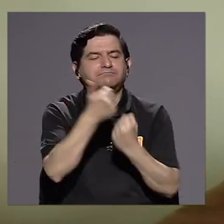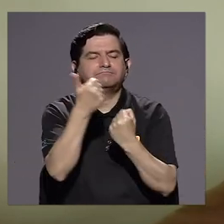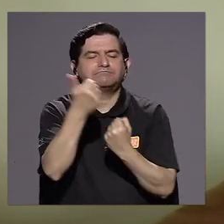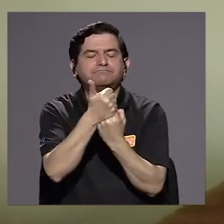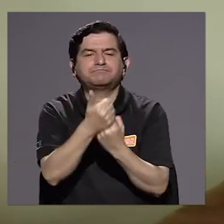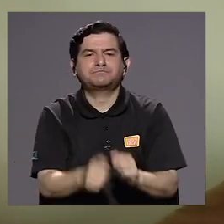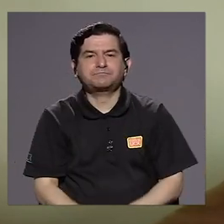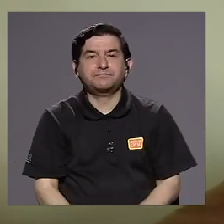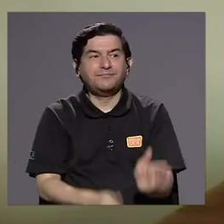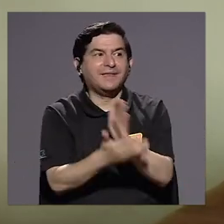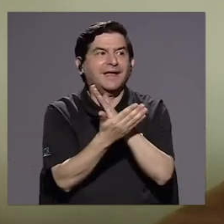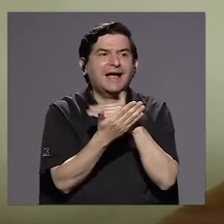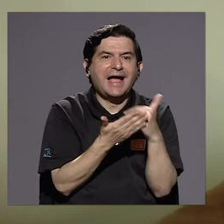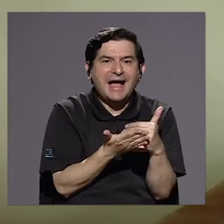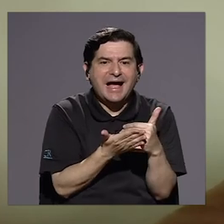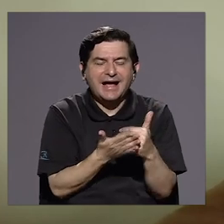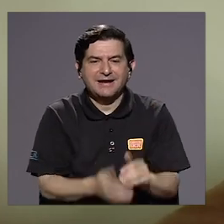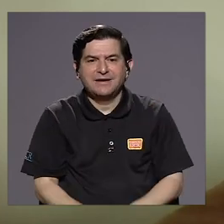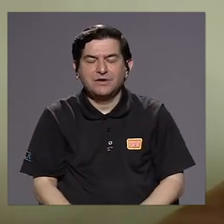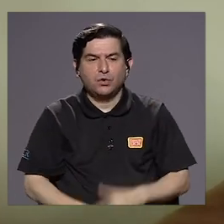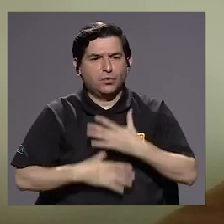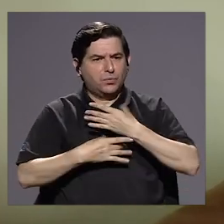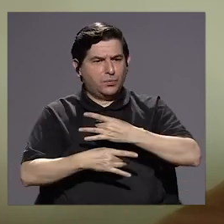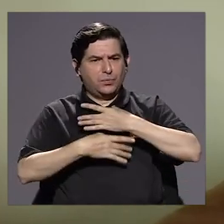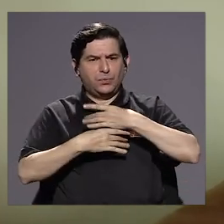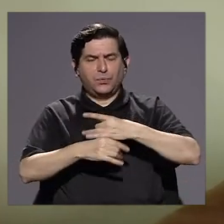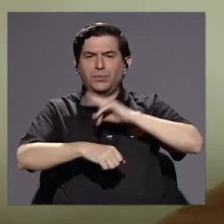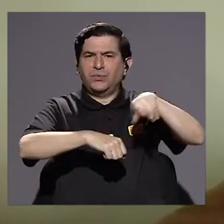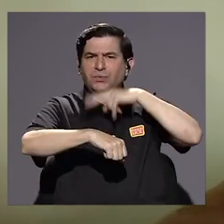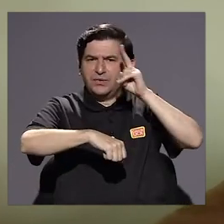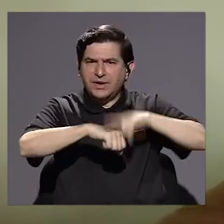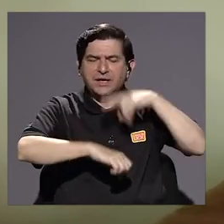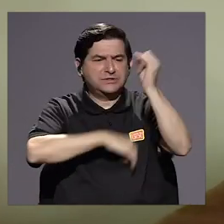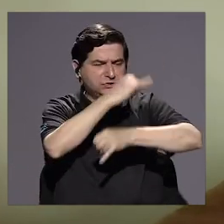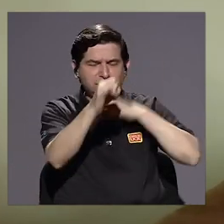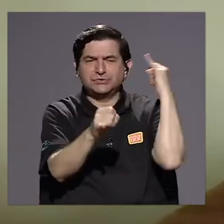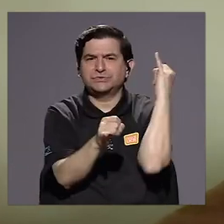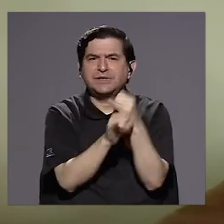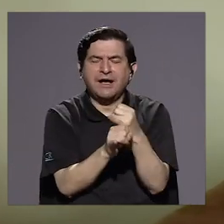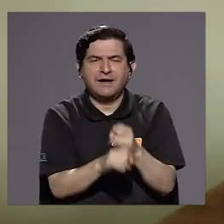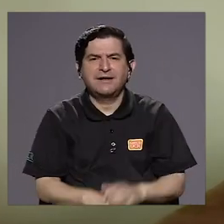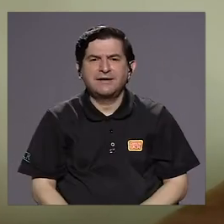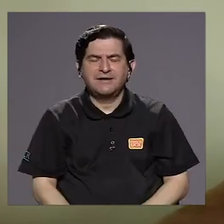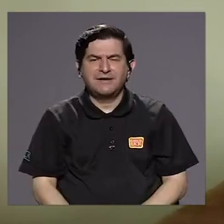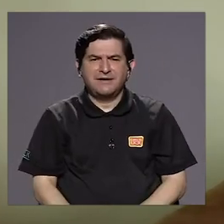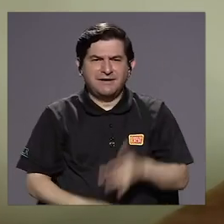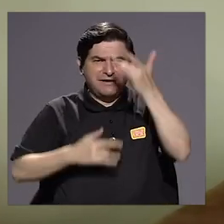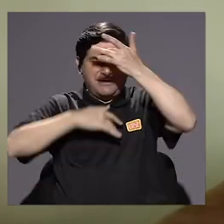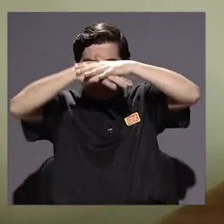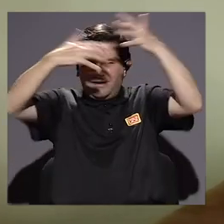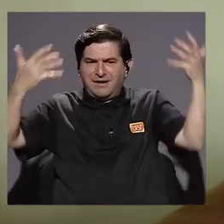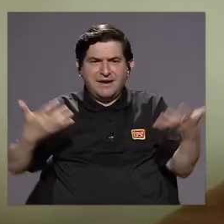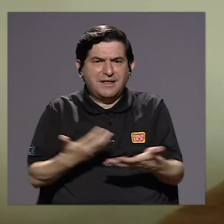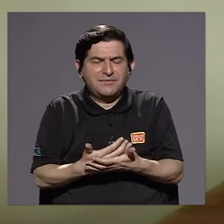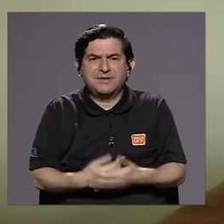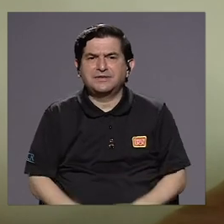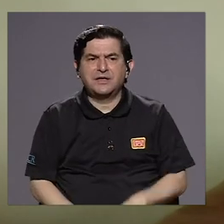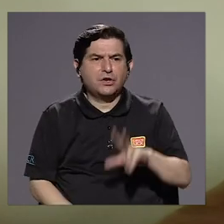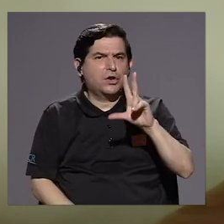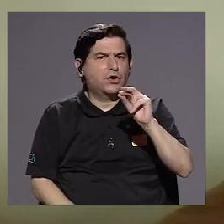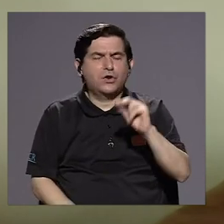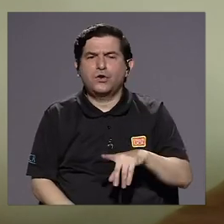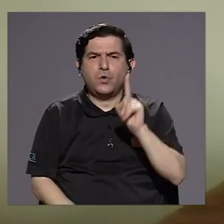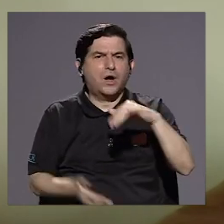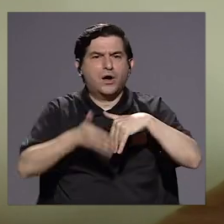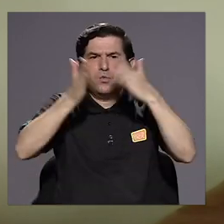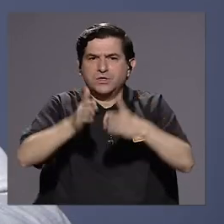Y si algo se ha llamado la atención a nivel nacional y internacional, es que la pandemia no puede dejar ningún estudiante atrás.